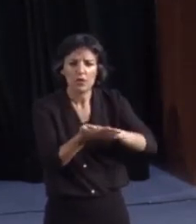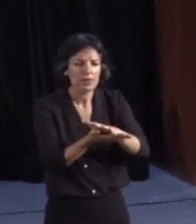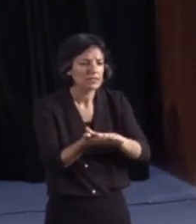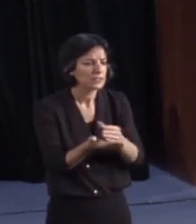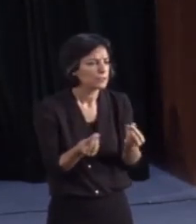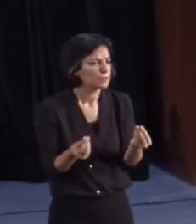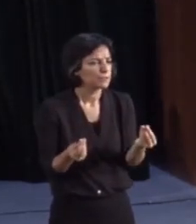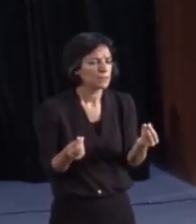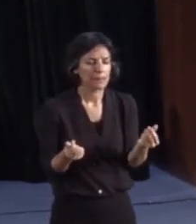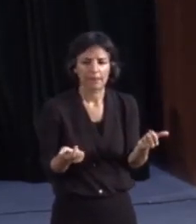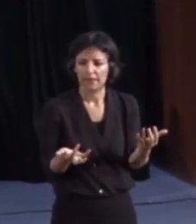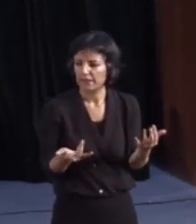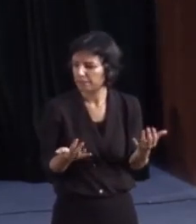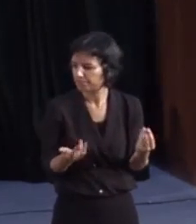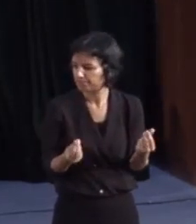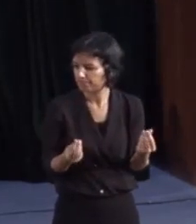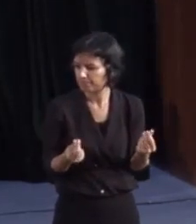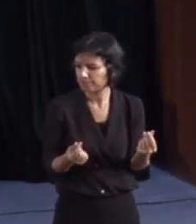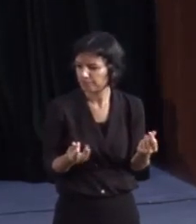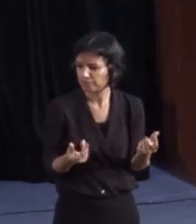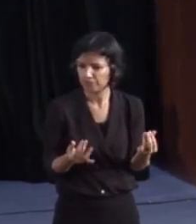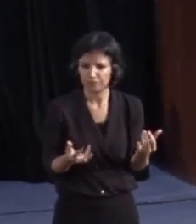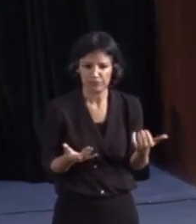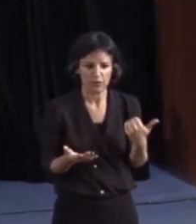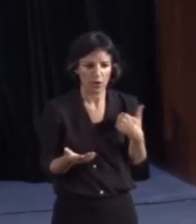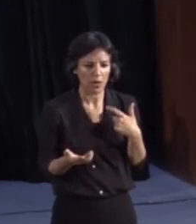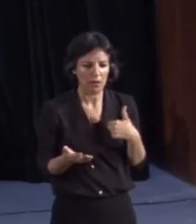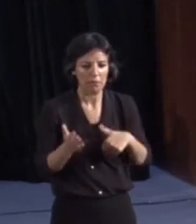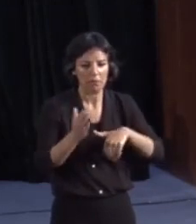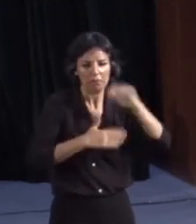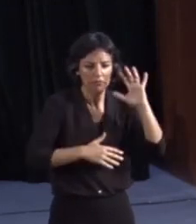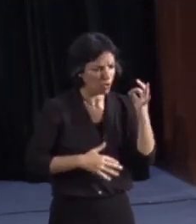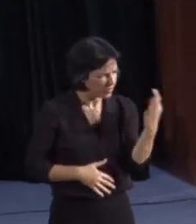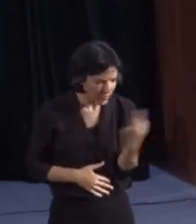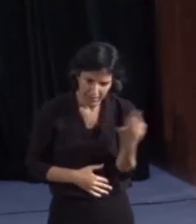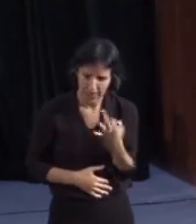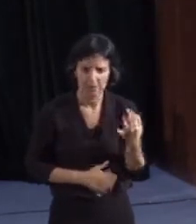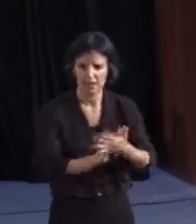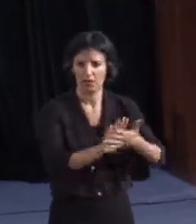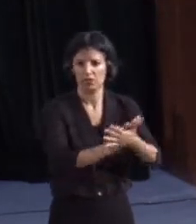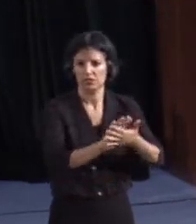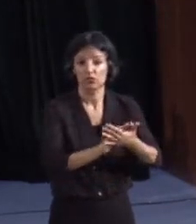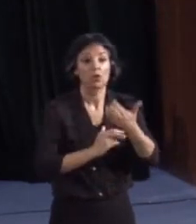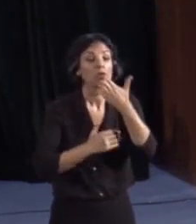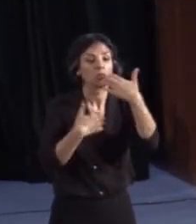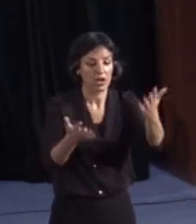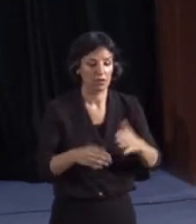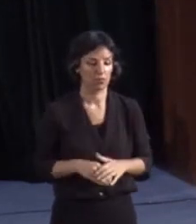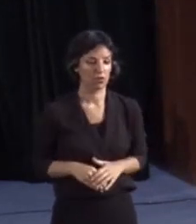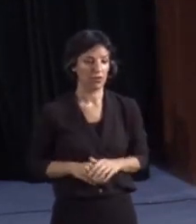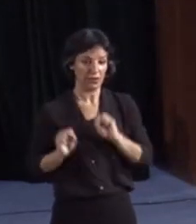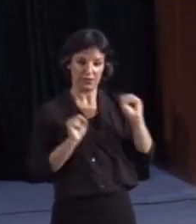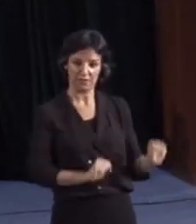puede obviar. En el caso de la defensa, permanecen en